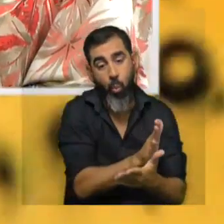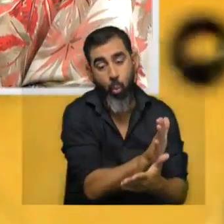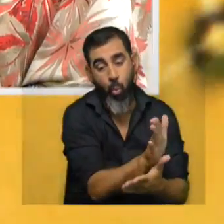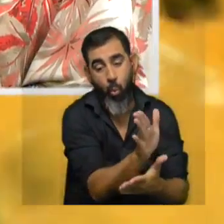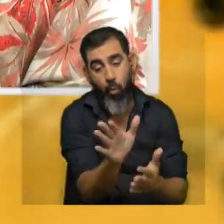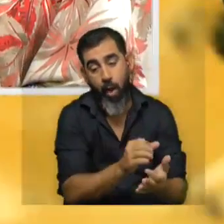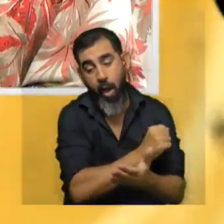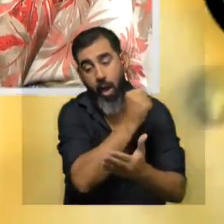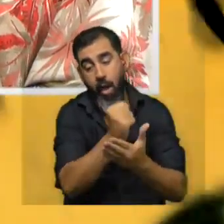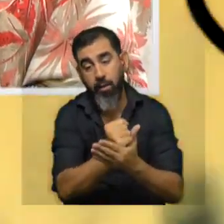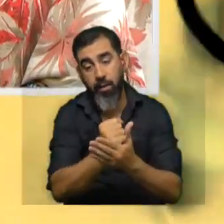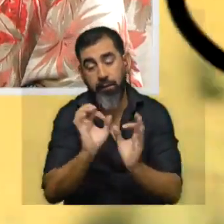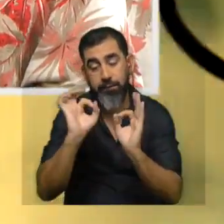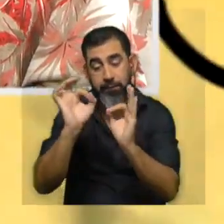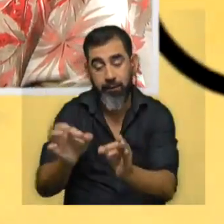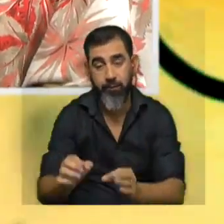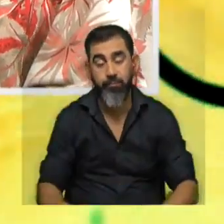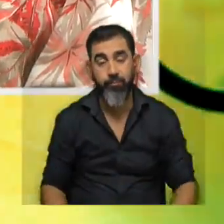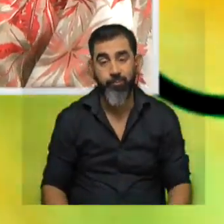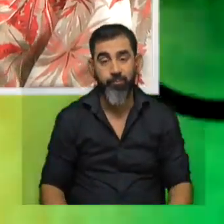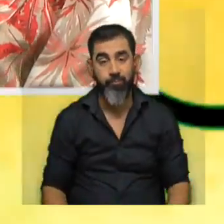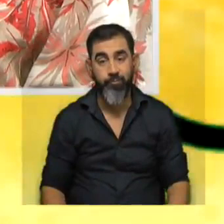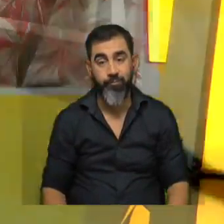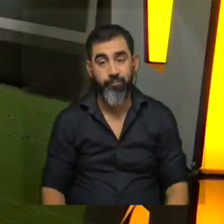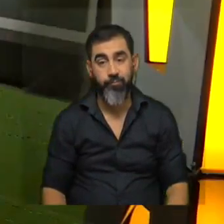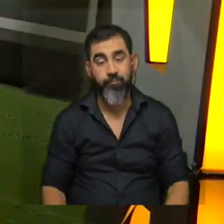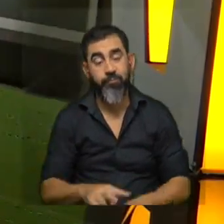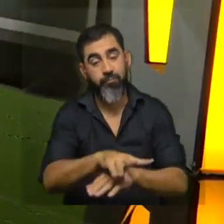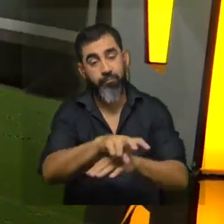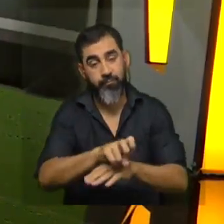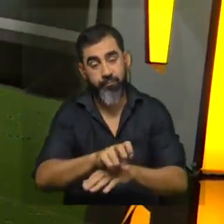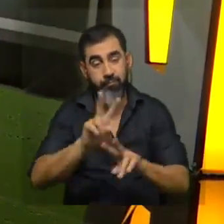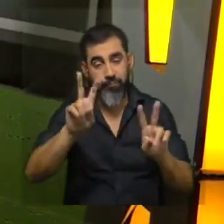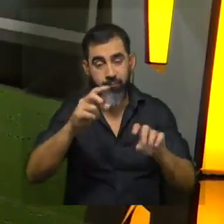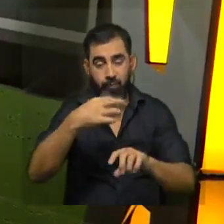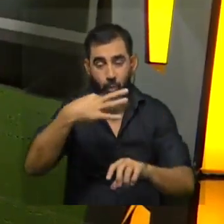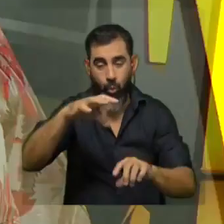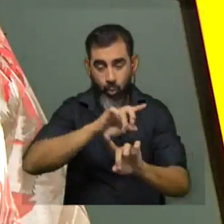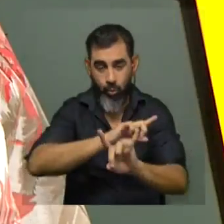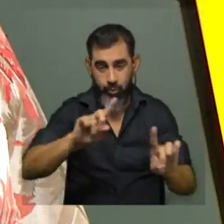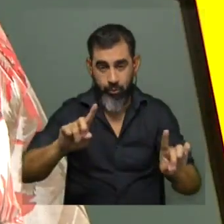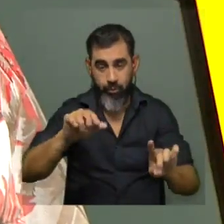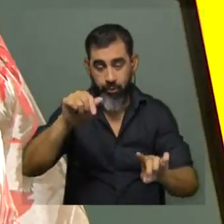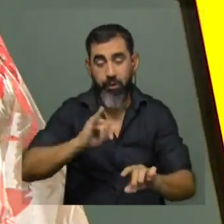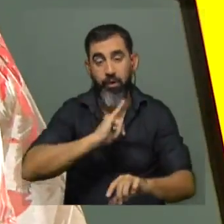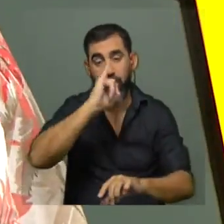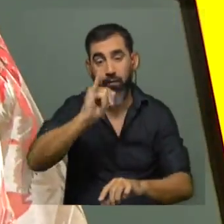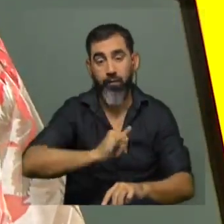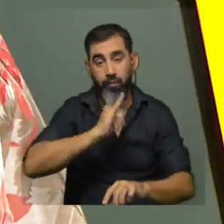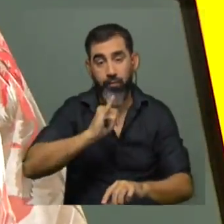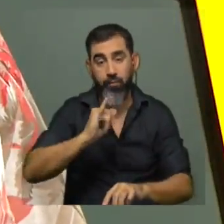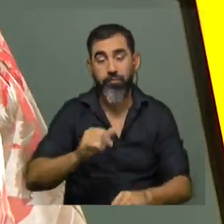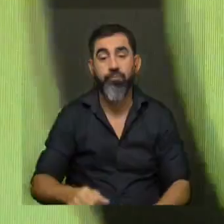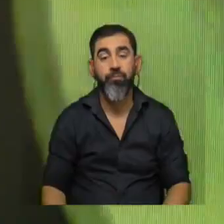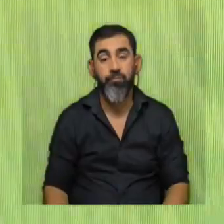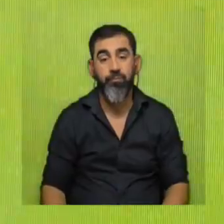llegar al punto donde queremos ir pero bueno ya empezamos a hablar de física no va a ser lo único de física que veamos en este informe entonces vamos a pasar a